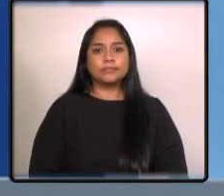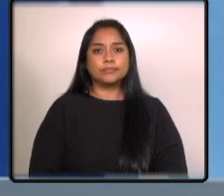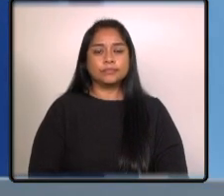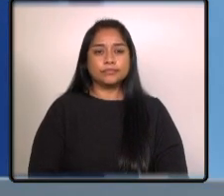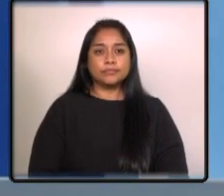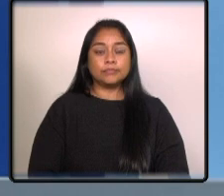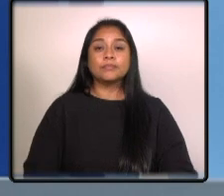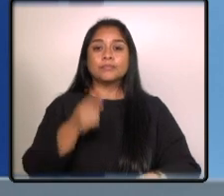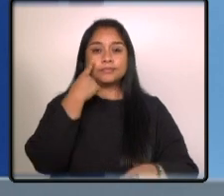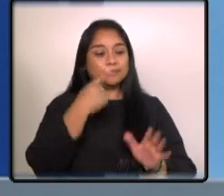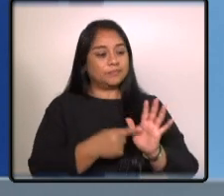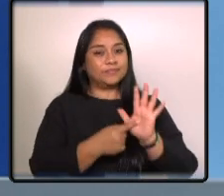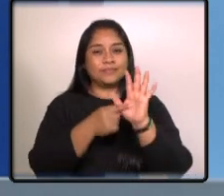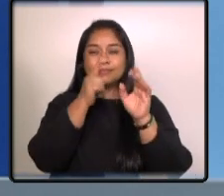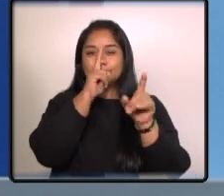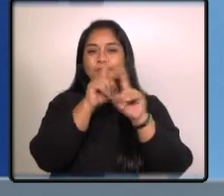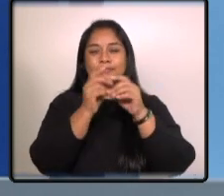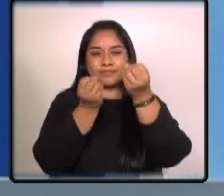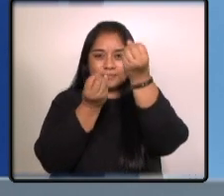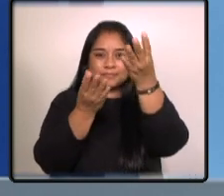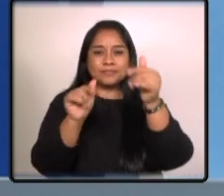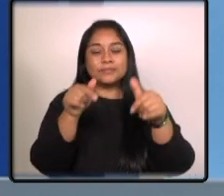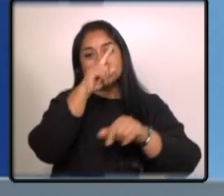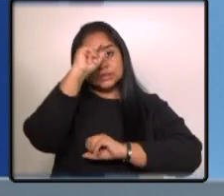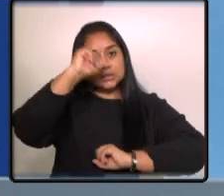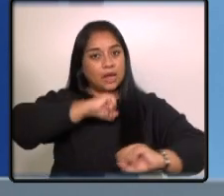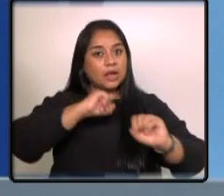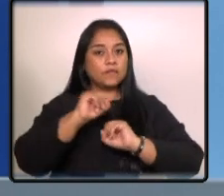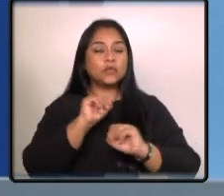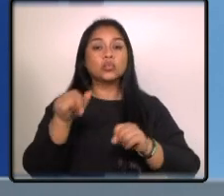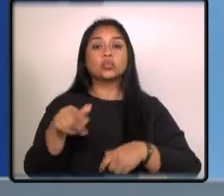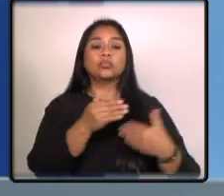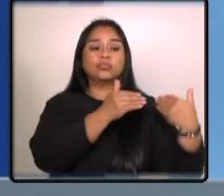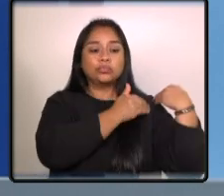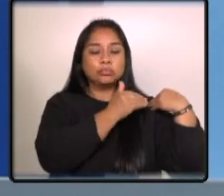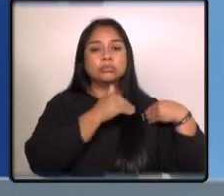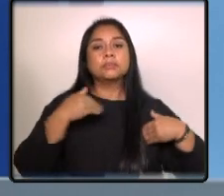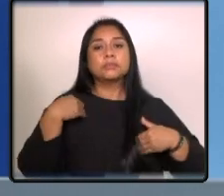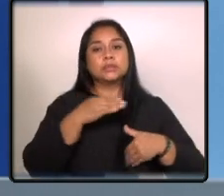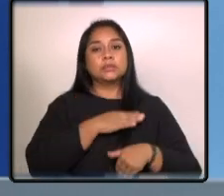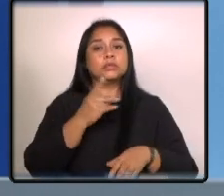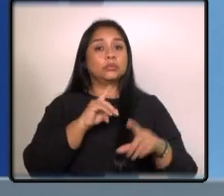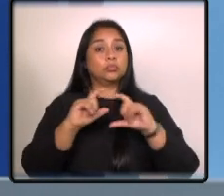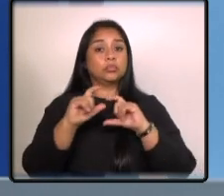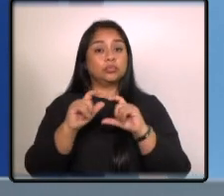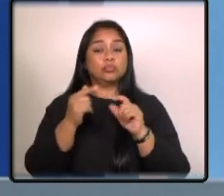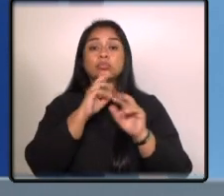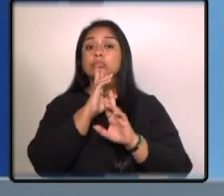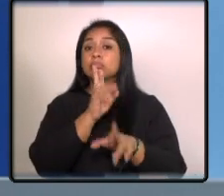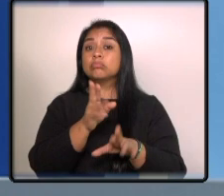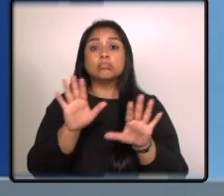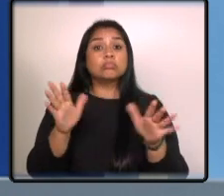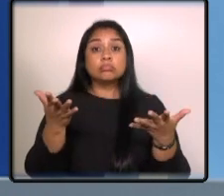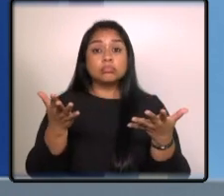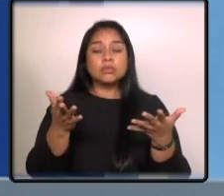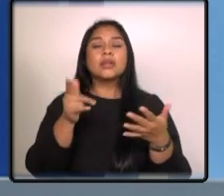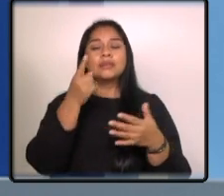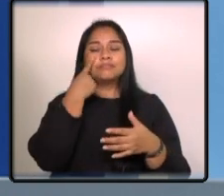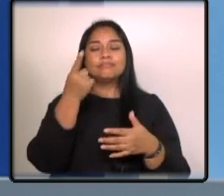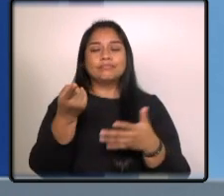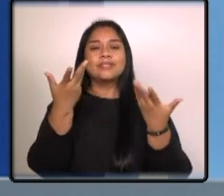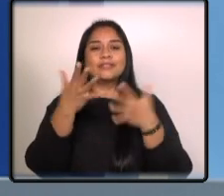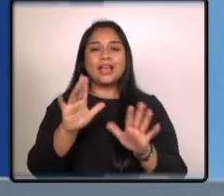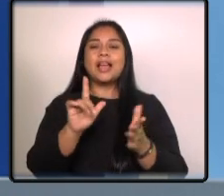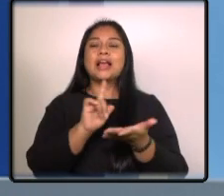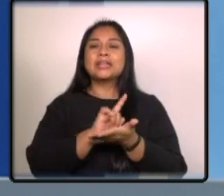le compartimos también que los trabajos y el compromiso del ministerio de comunicaciones ha dado como resultado la habilitación del panso